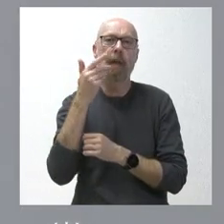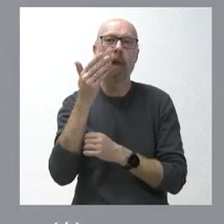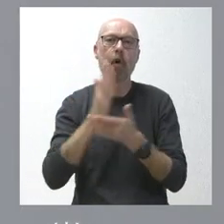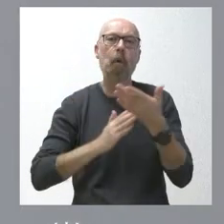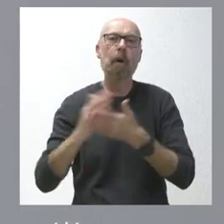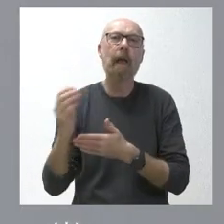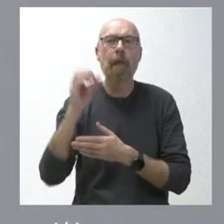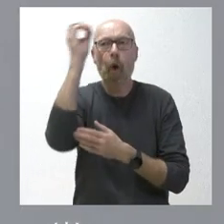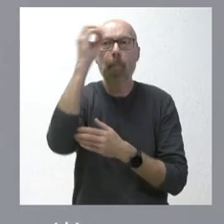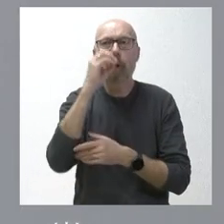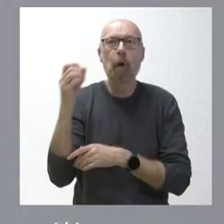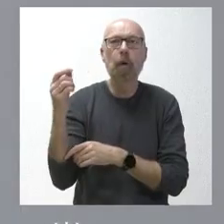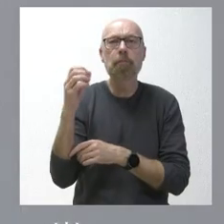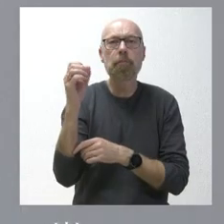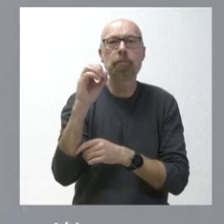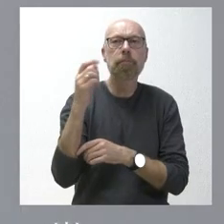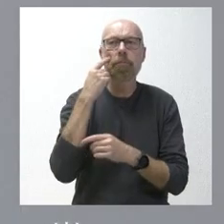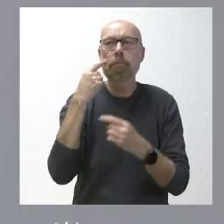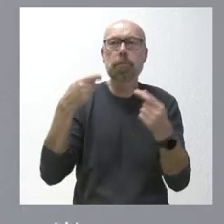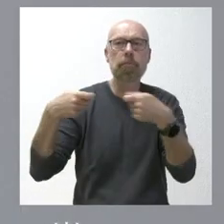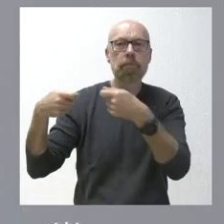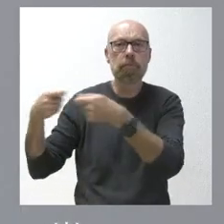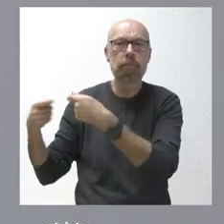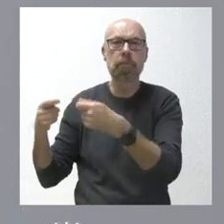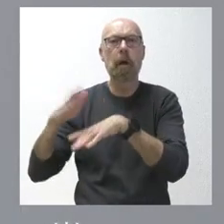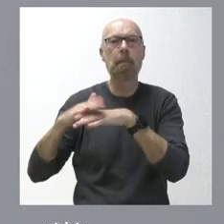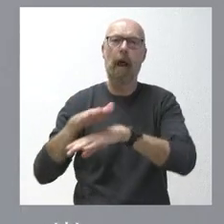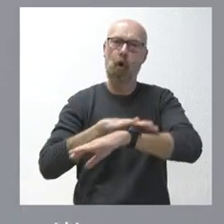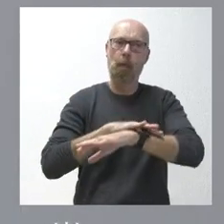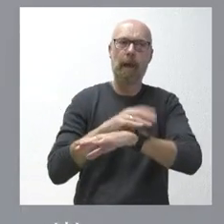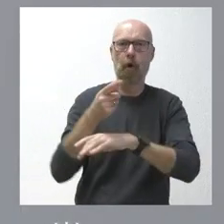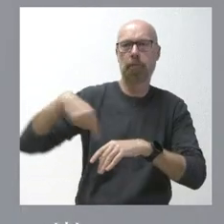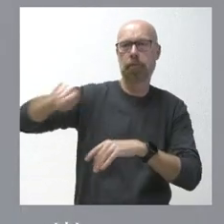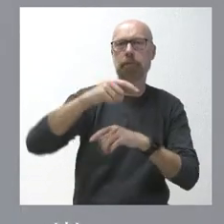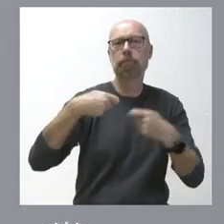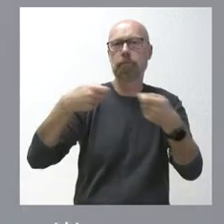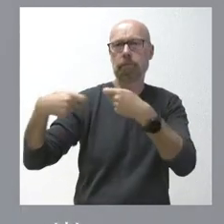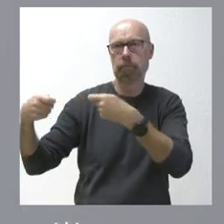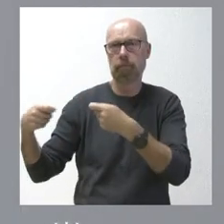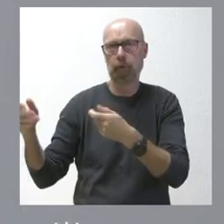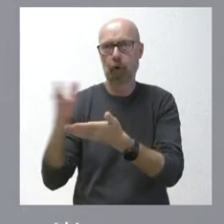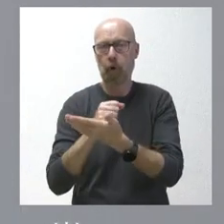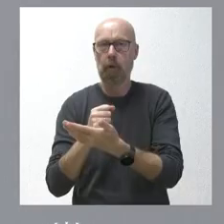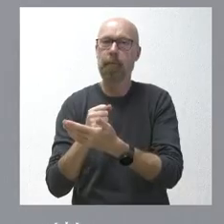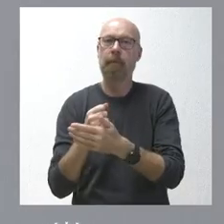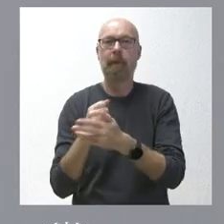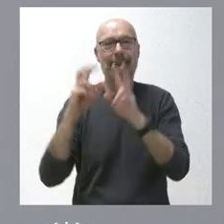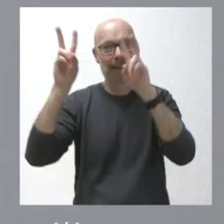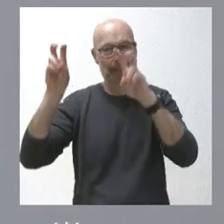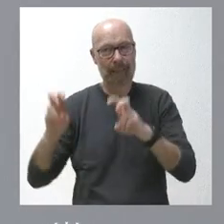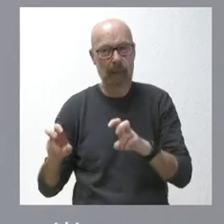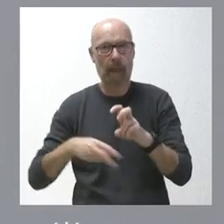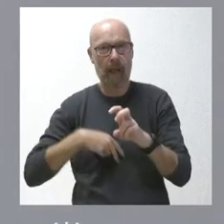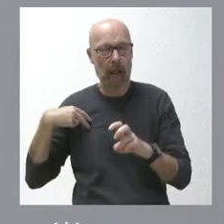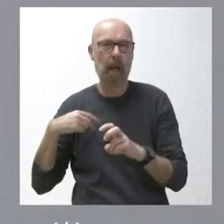autónomas e intentar llegar a acuerdos entre las comunidades autónomas y con el Gobierno. Y estos temas que he señalado creemos que afectan a todas las comunidades autónomas,